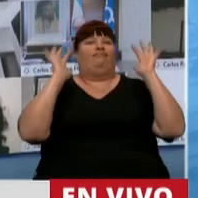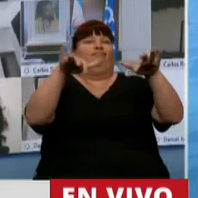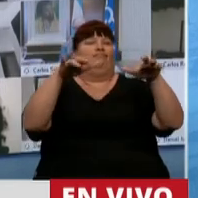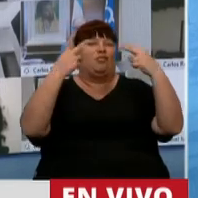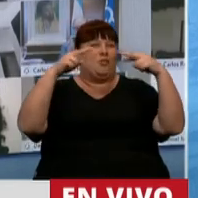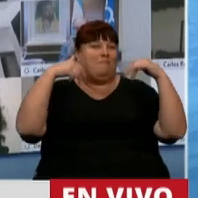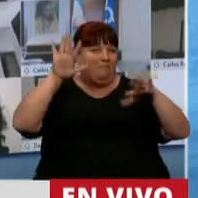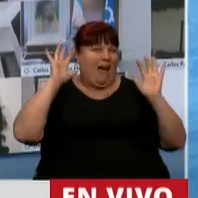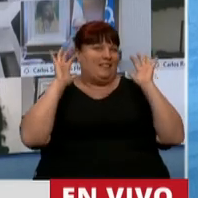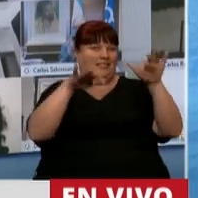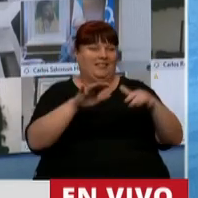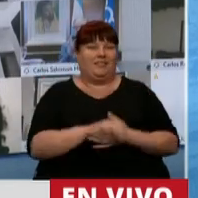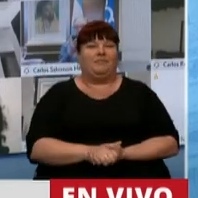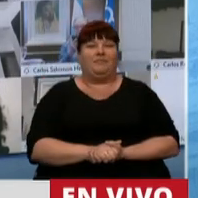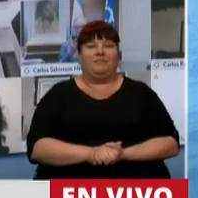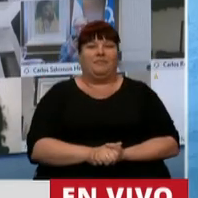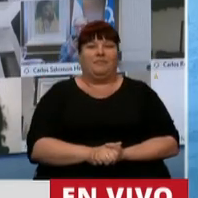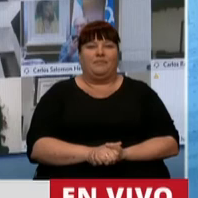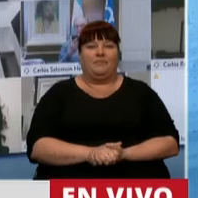a más turistas